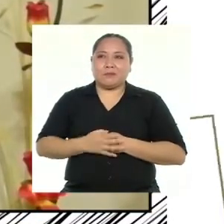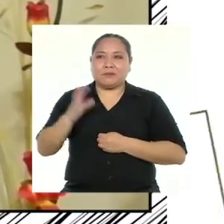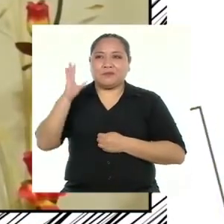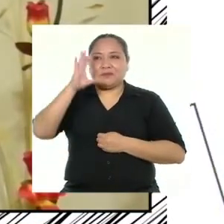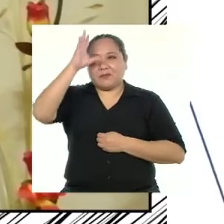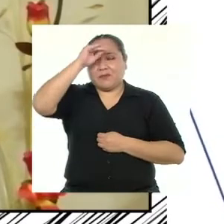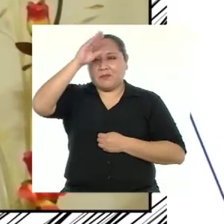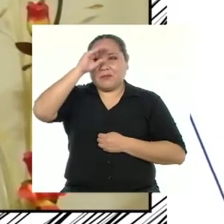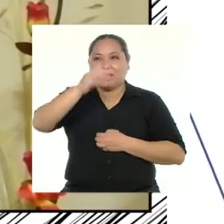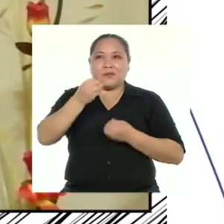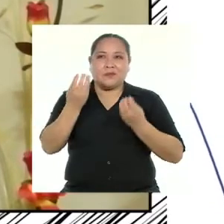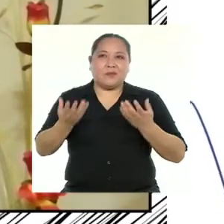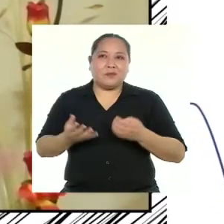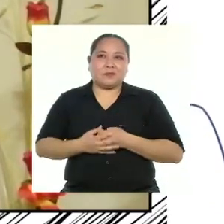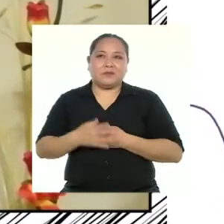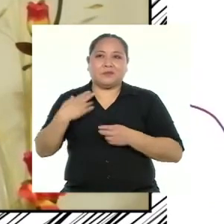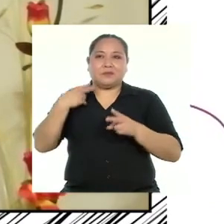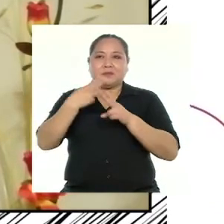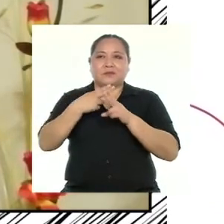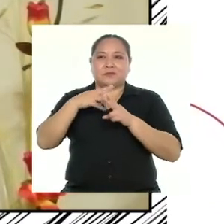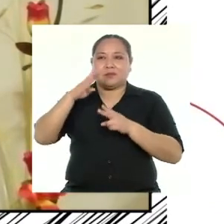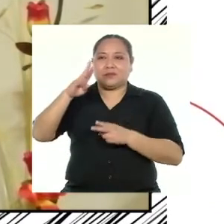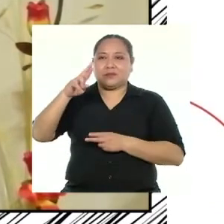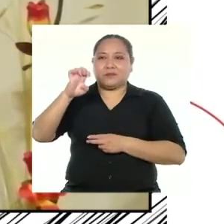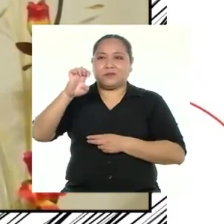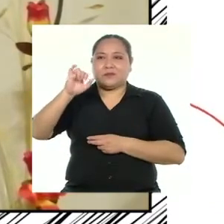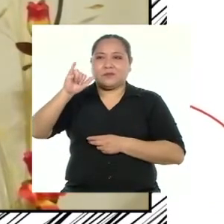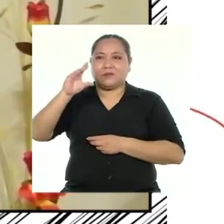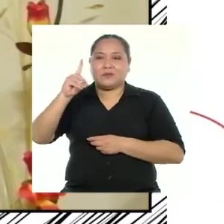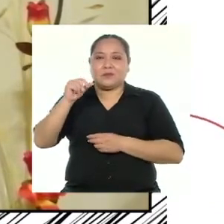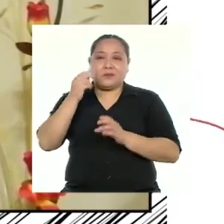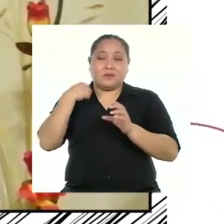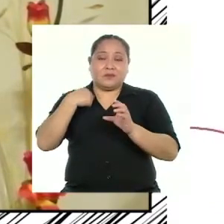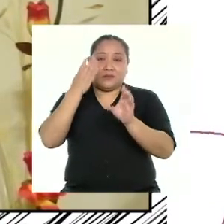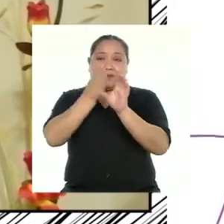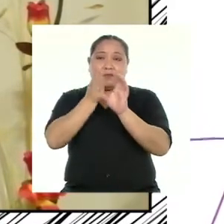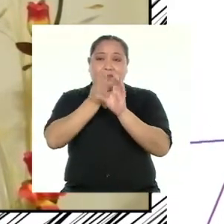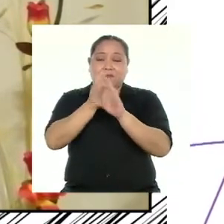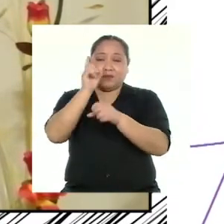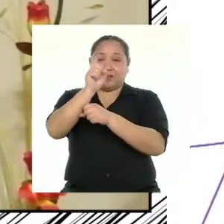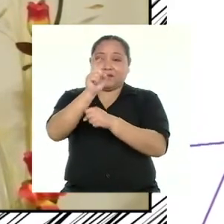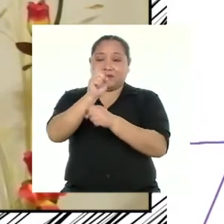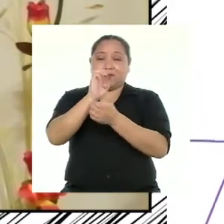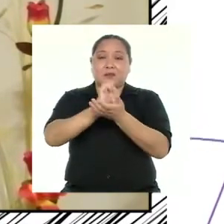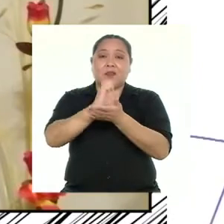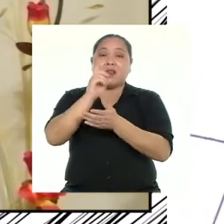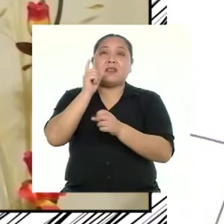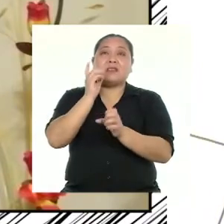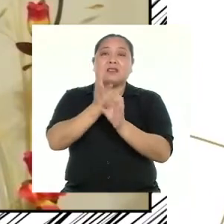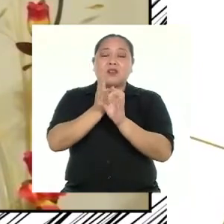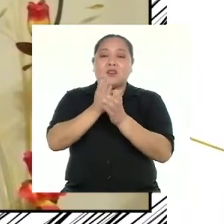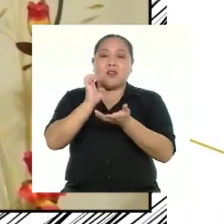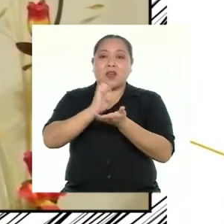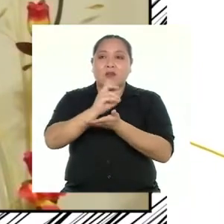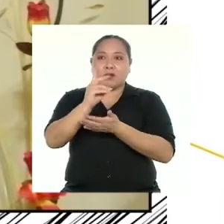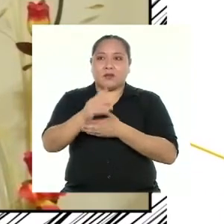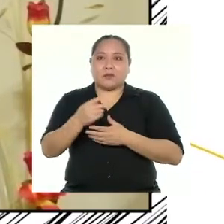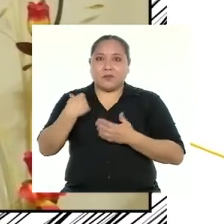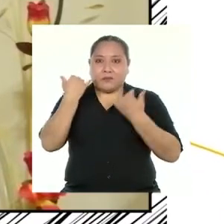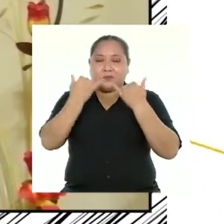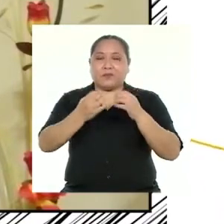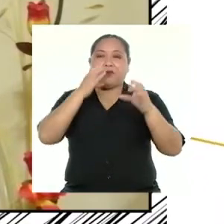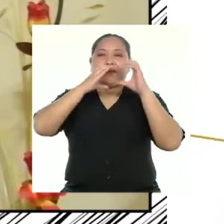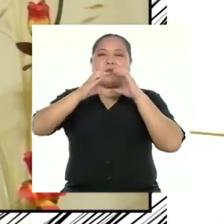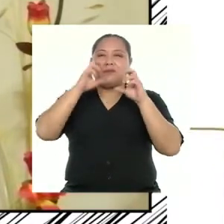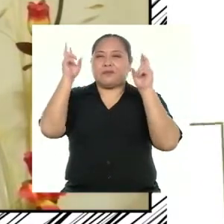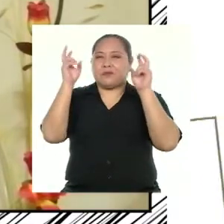chicas y chicos, ¿cómo están? Mi nombre es Brady Cordoba, yo soy psicóloga educativa. Y el día de hoy vamos a conversar de un tema muy importante